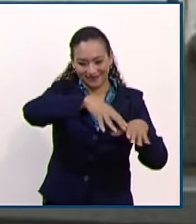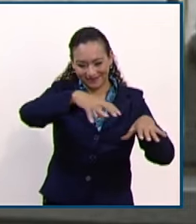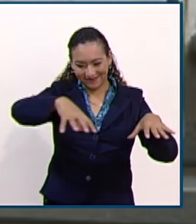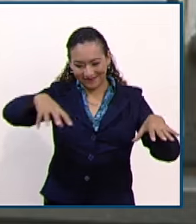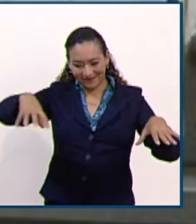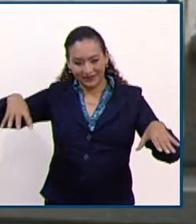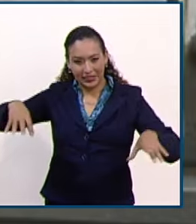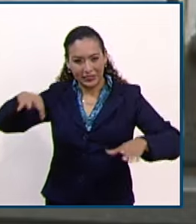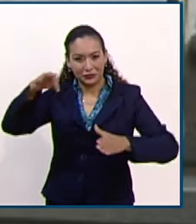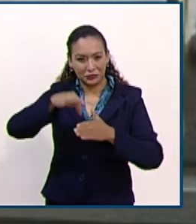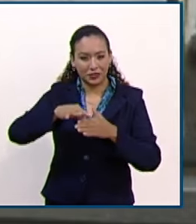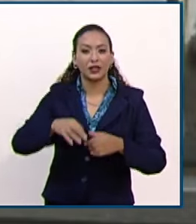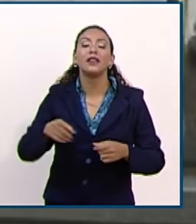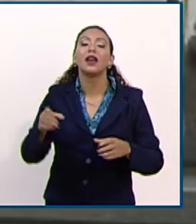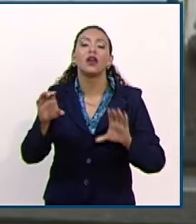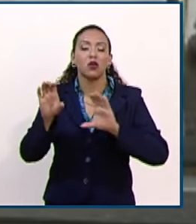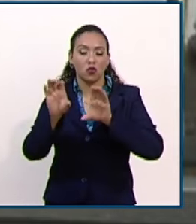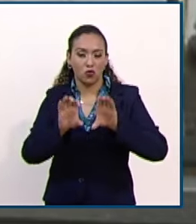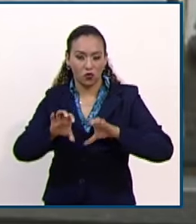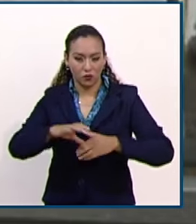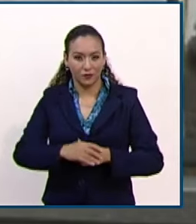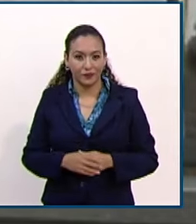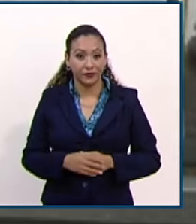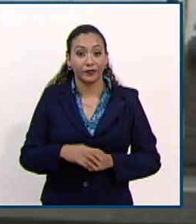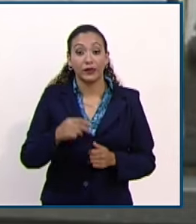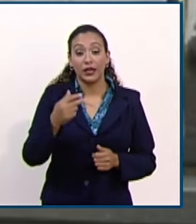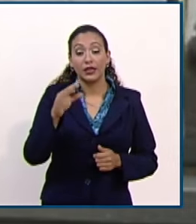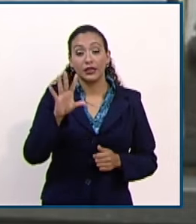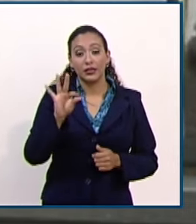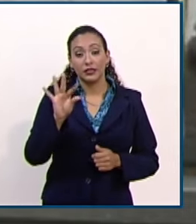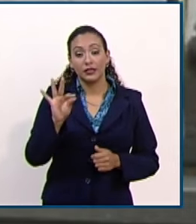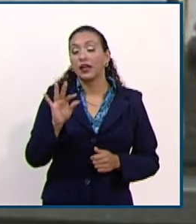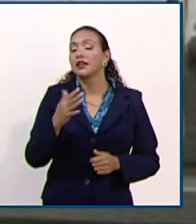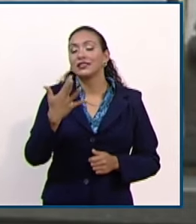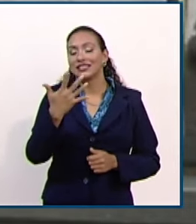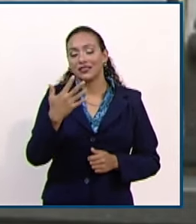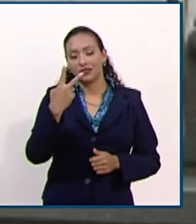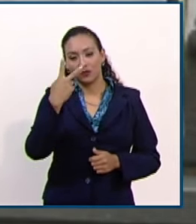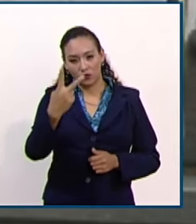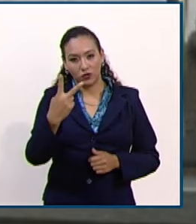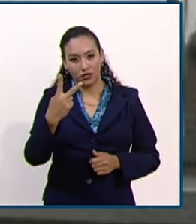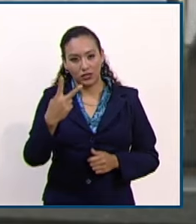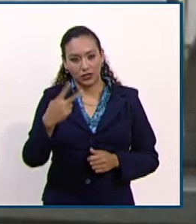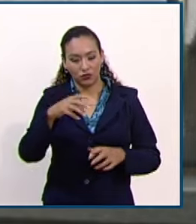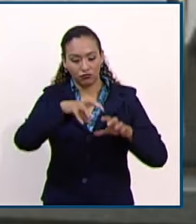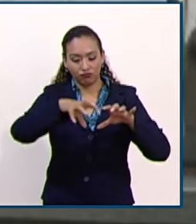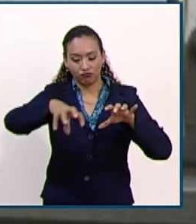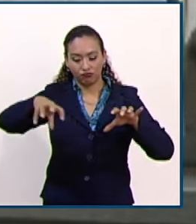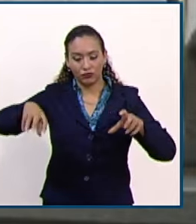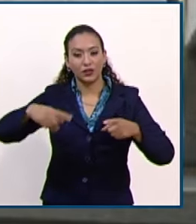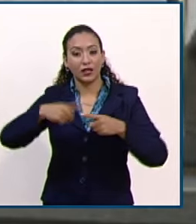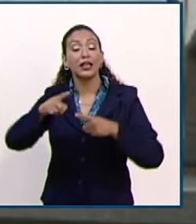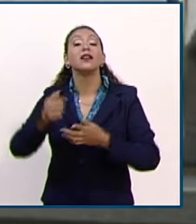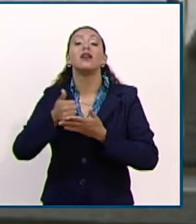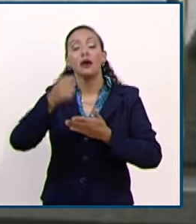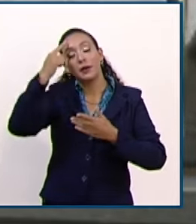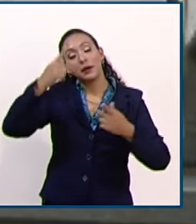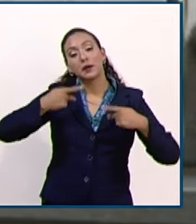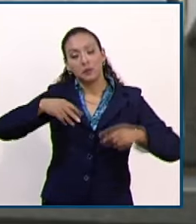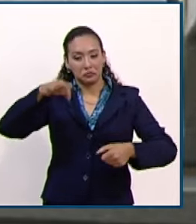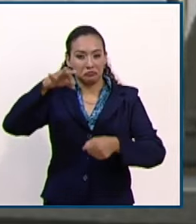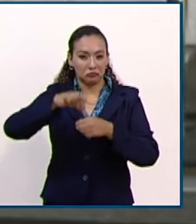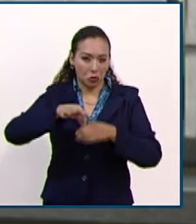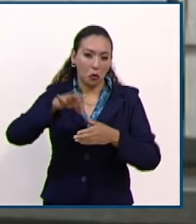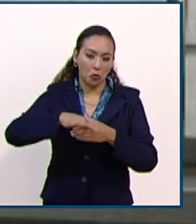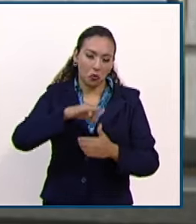y cómputo. En 52 consejos distritales, los cuales van a facilitar esta votación, la cual ya se